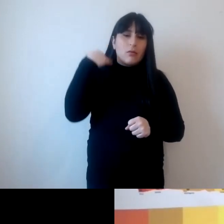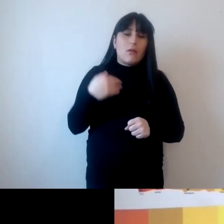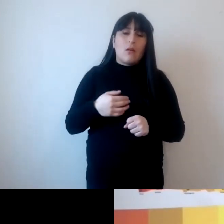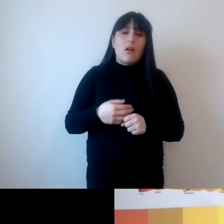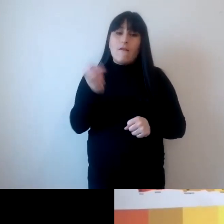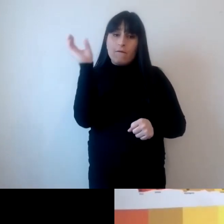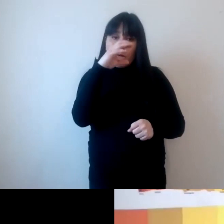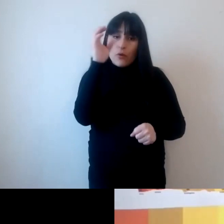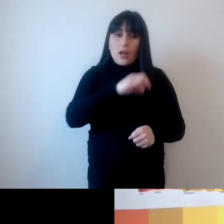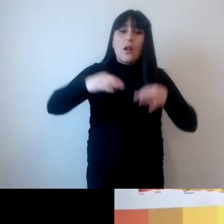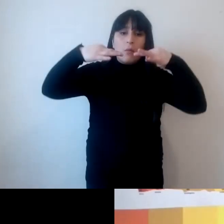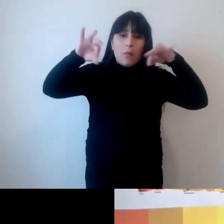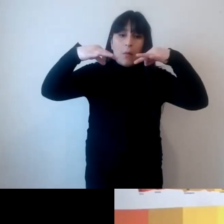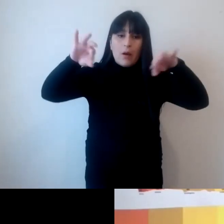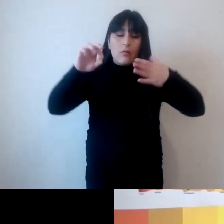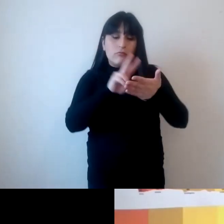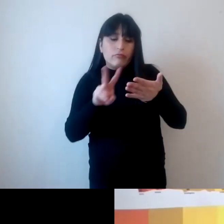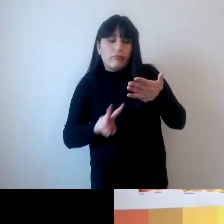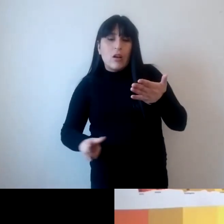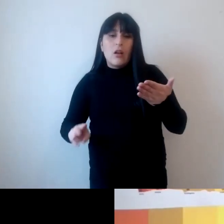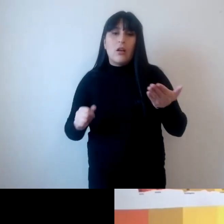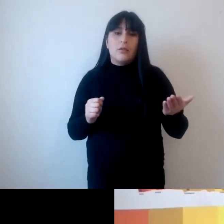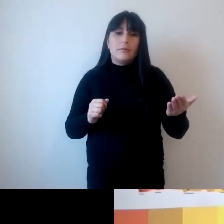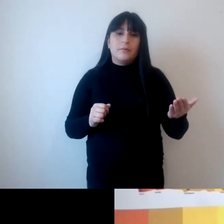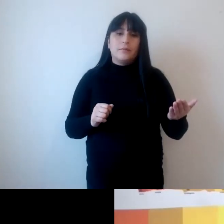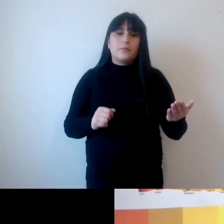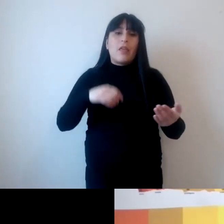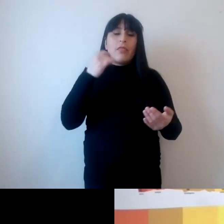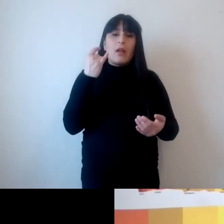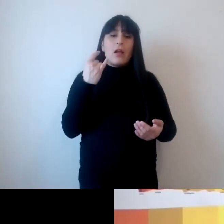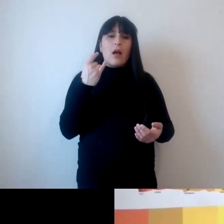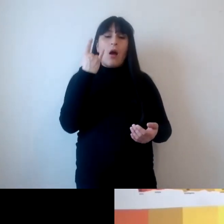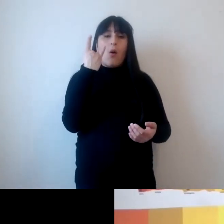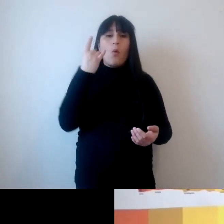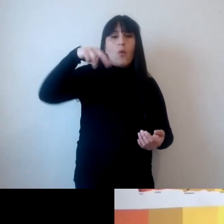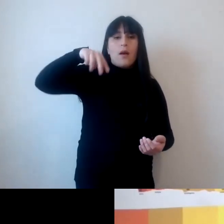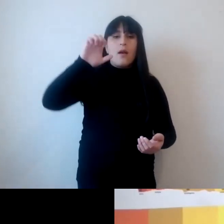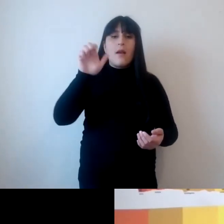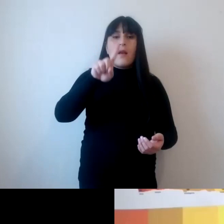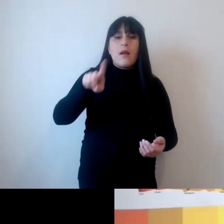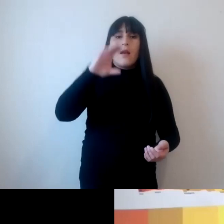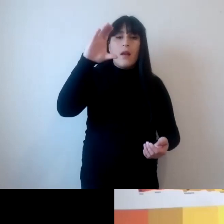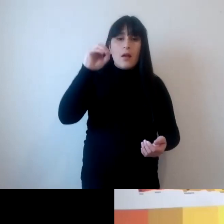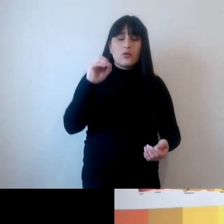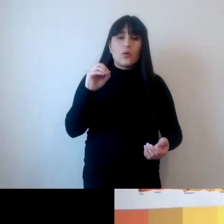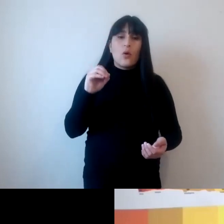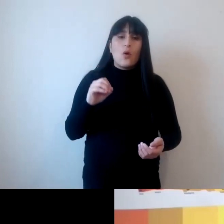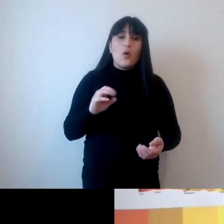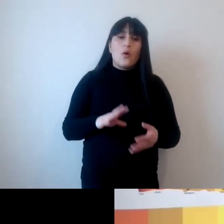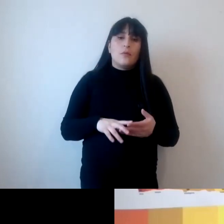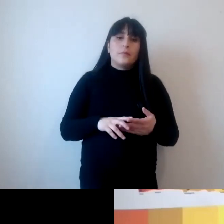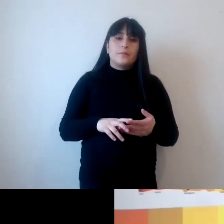PENUMA de la UNESCO de cualquier programa de las Naciones Unidas